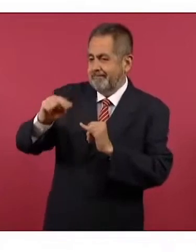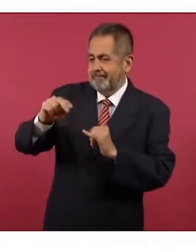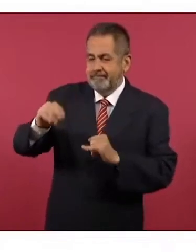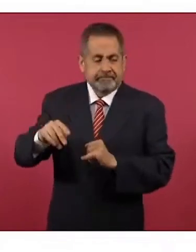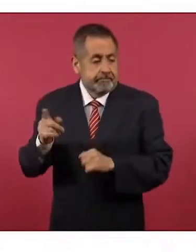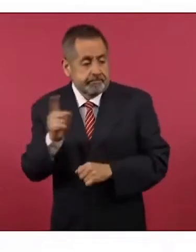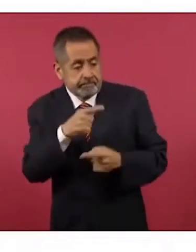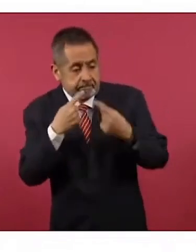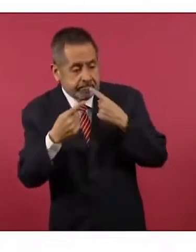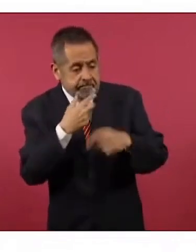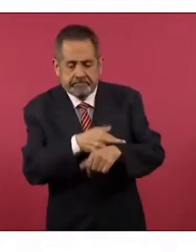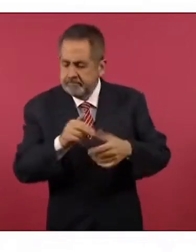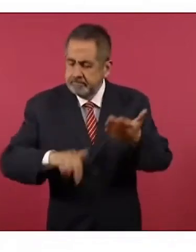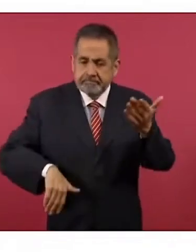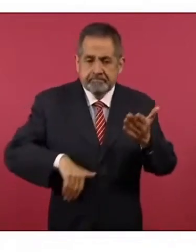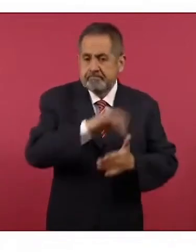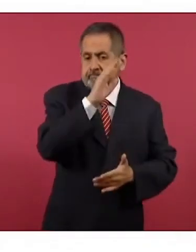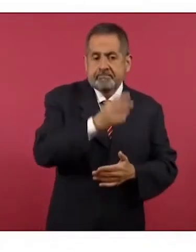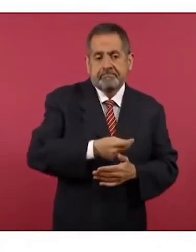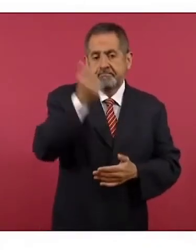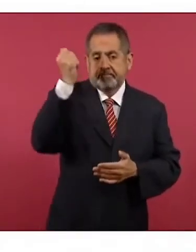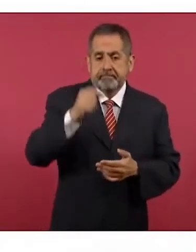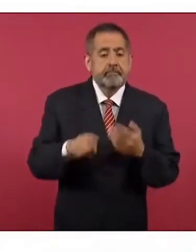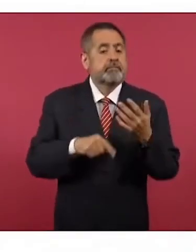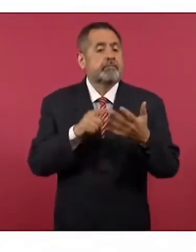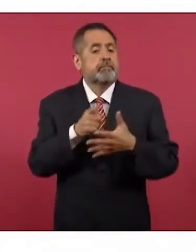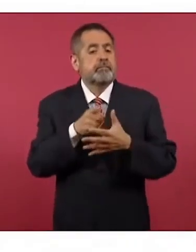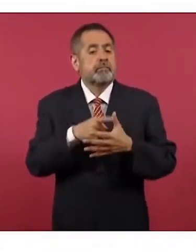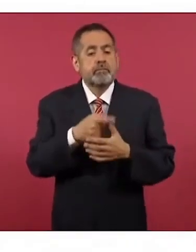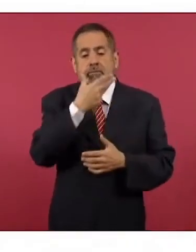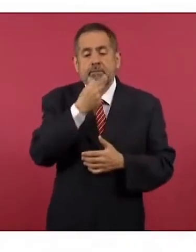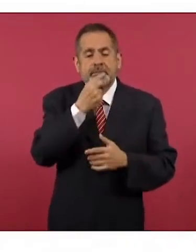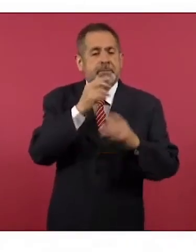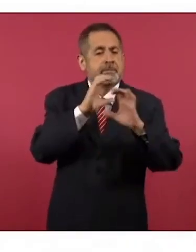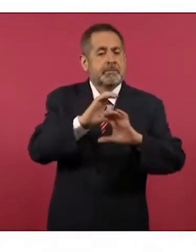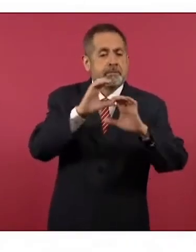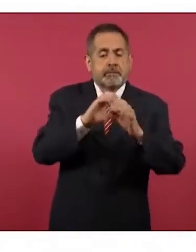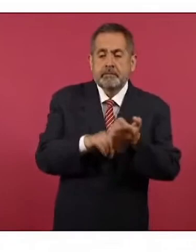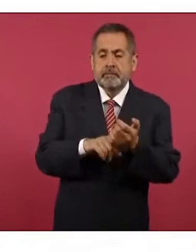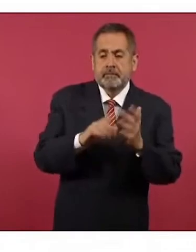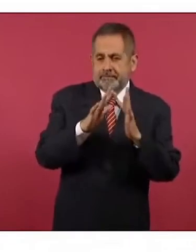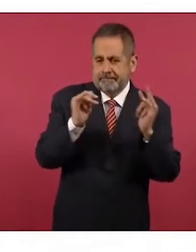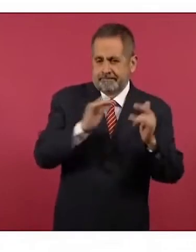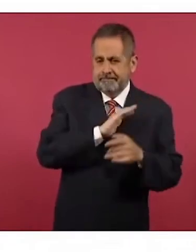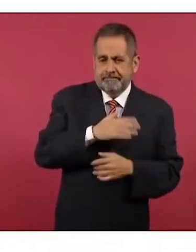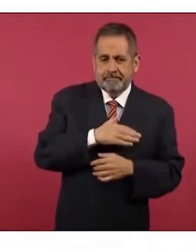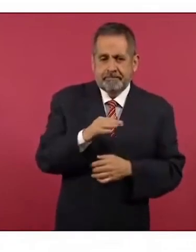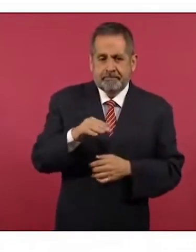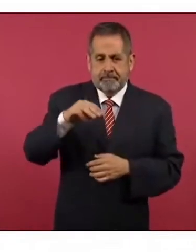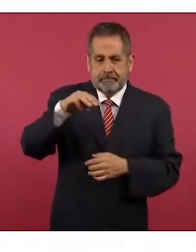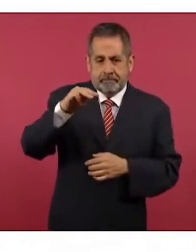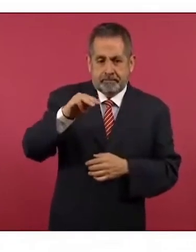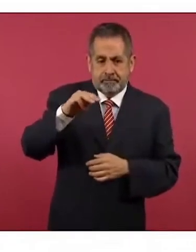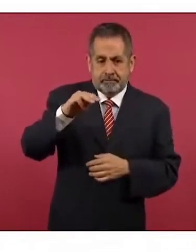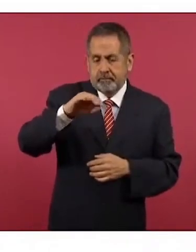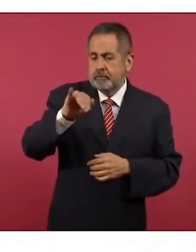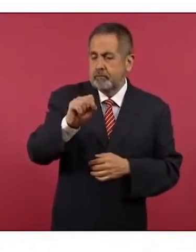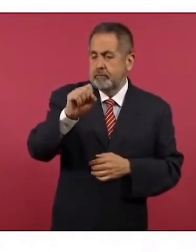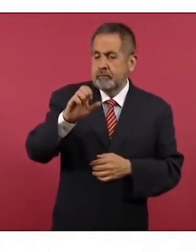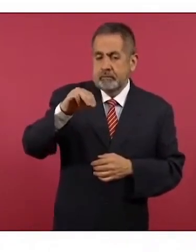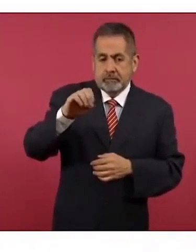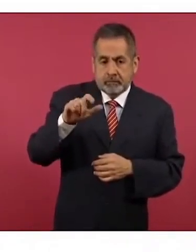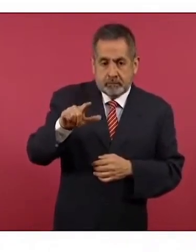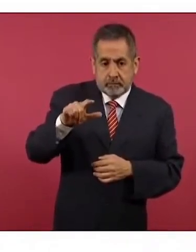Migración y el caso del cantante francés-español, Manu Chao, José Manuel Chao,